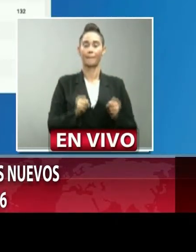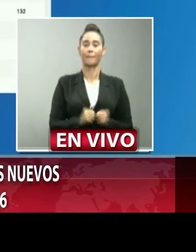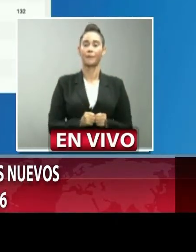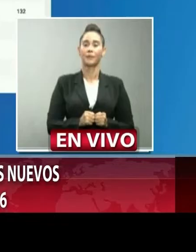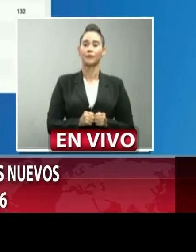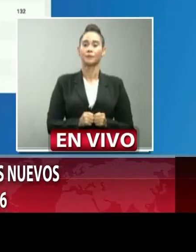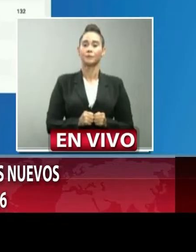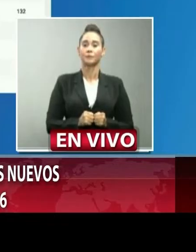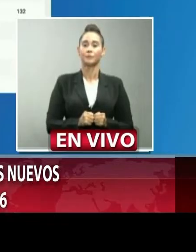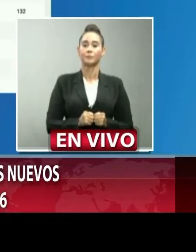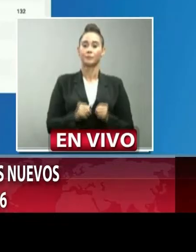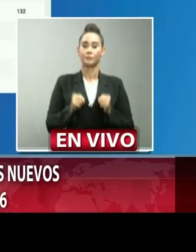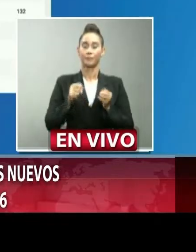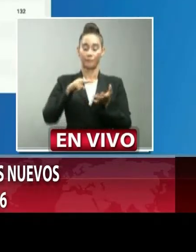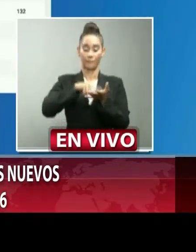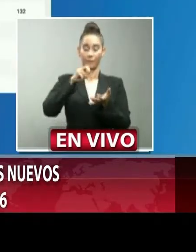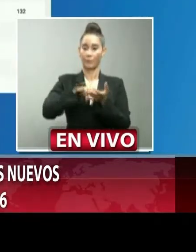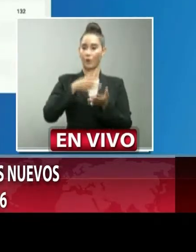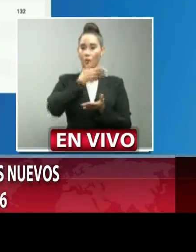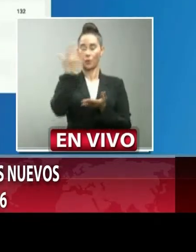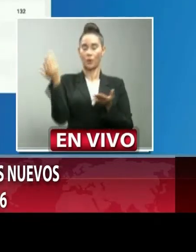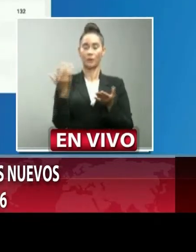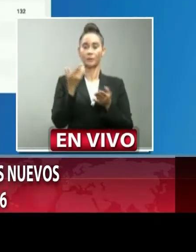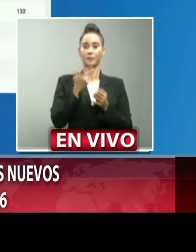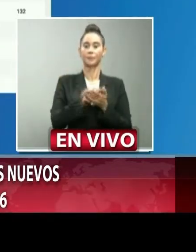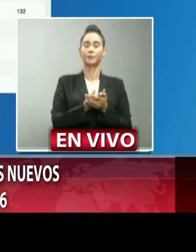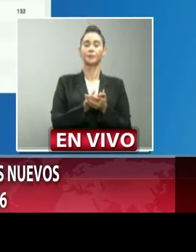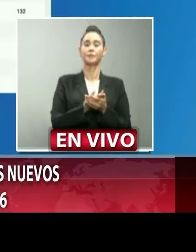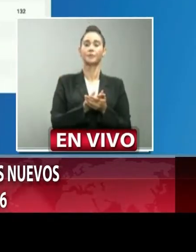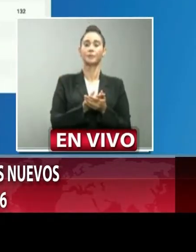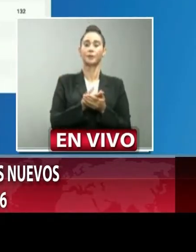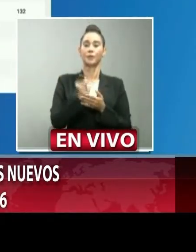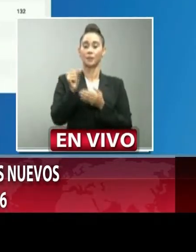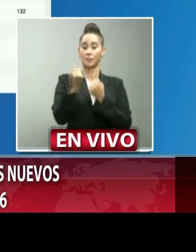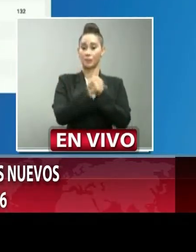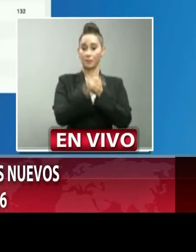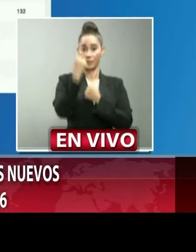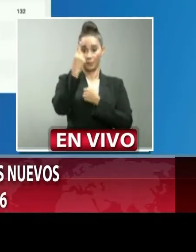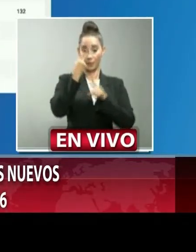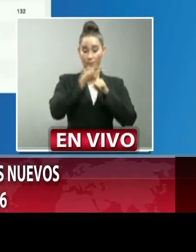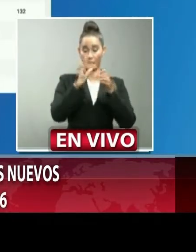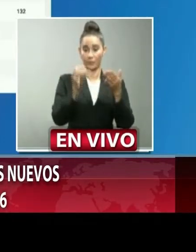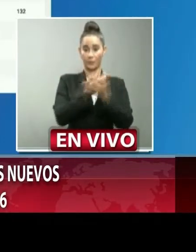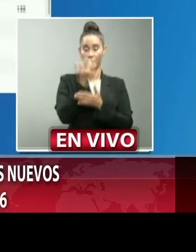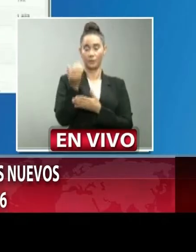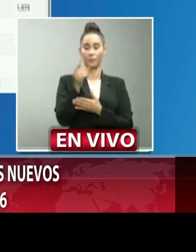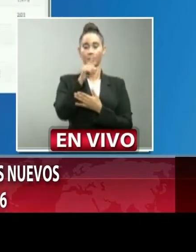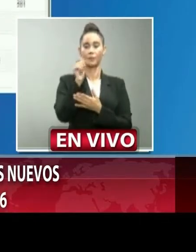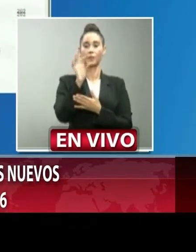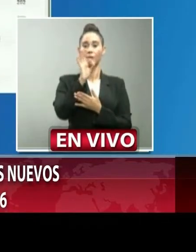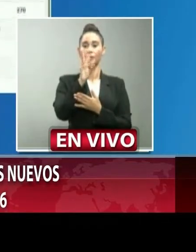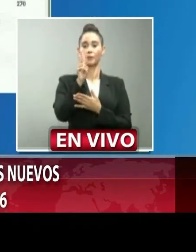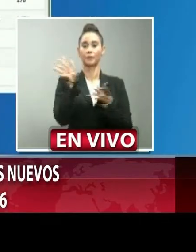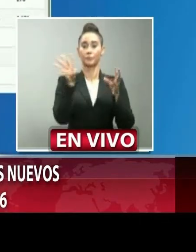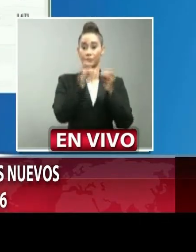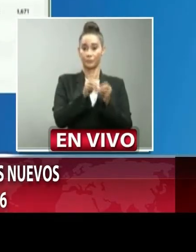Hermanas Mirabal 0 casos Samaná un nuevo caso 192 acumulados